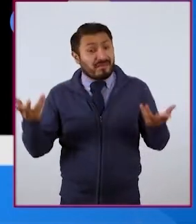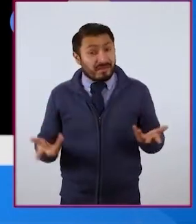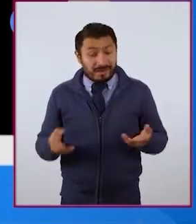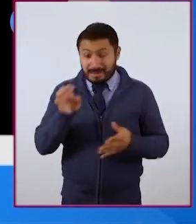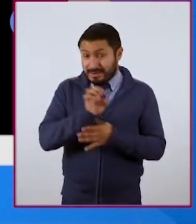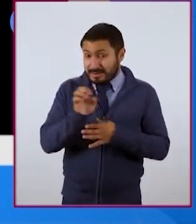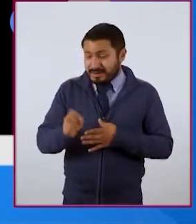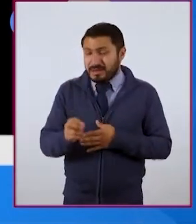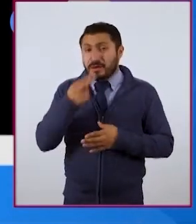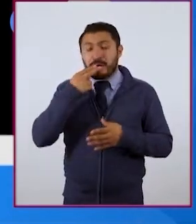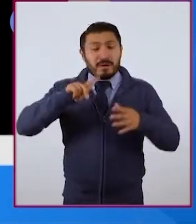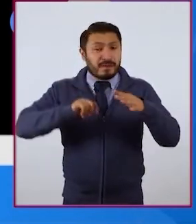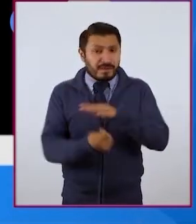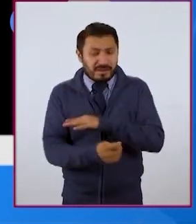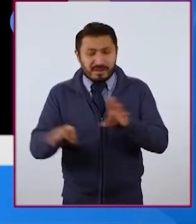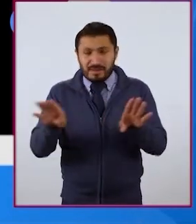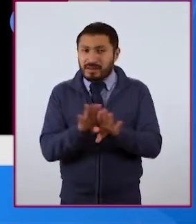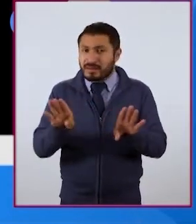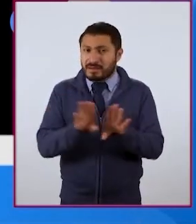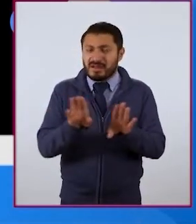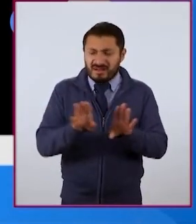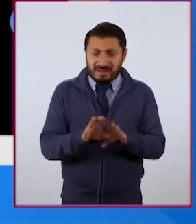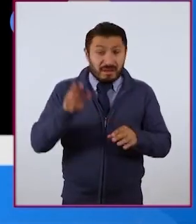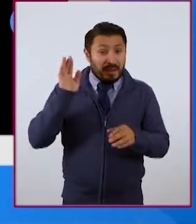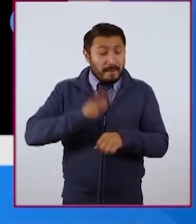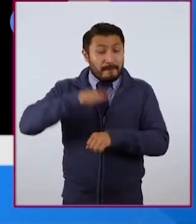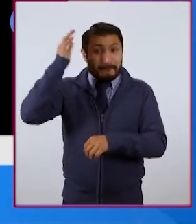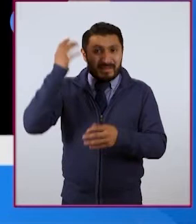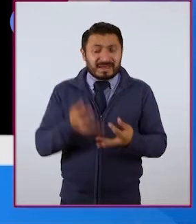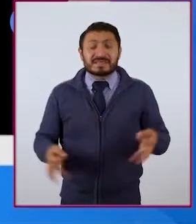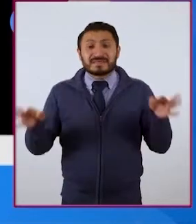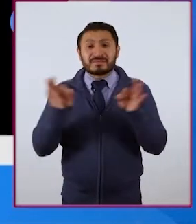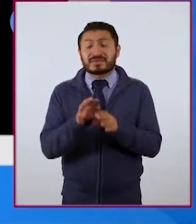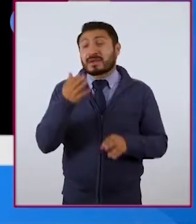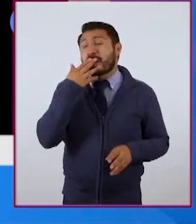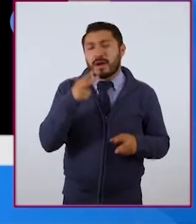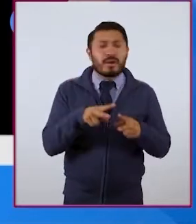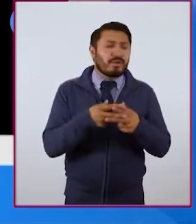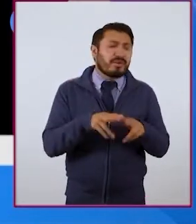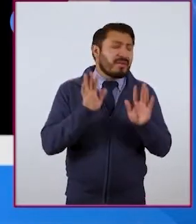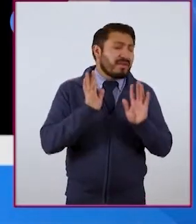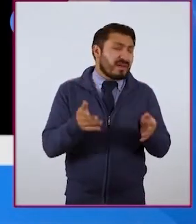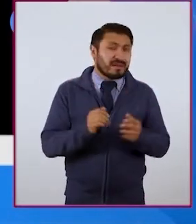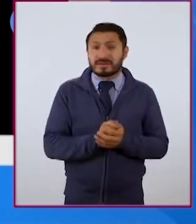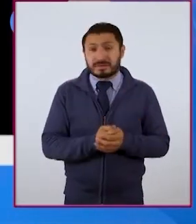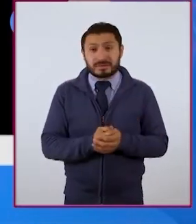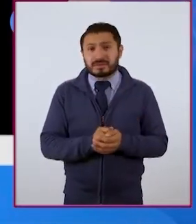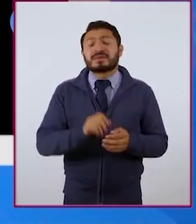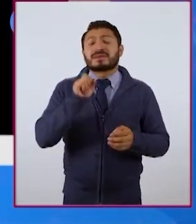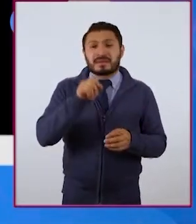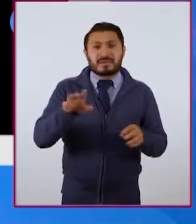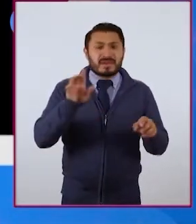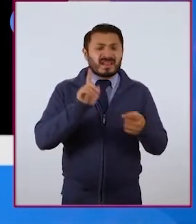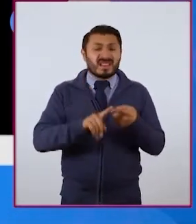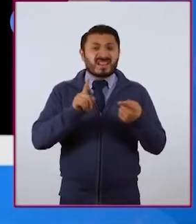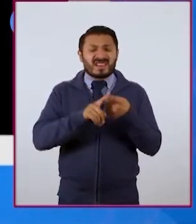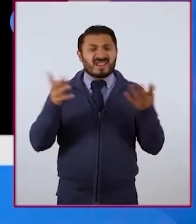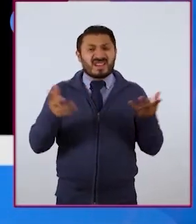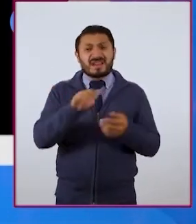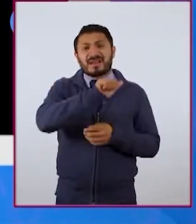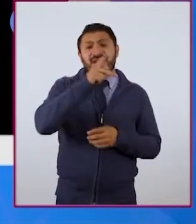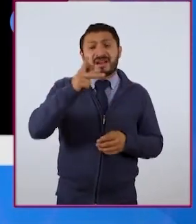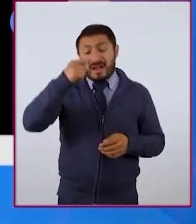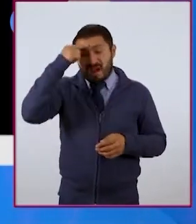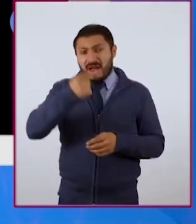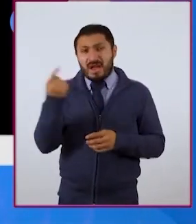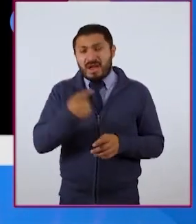el uso de la tecnología va más allá del uso instrumental. Incluye también el uso crítico de saber quiénes desarrollan esas herramientas,